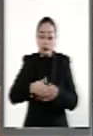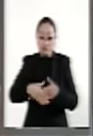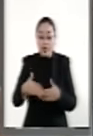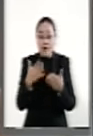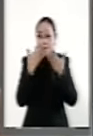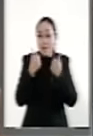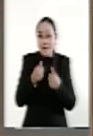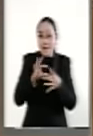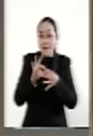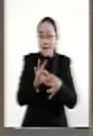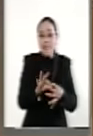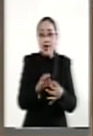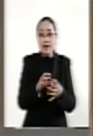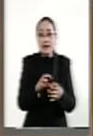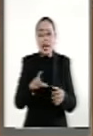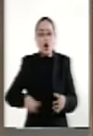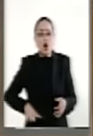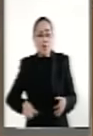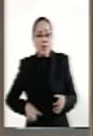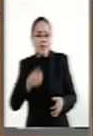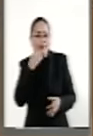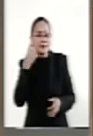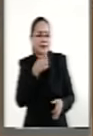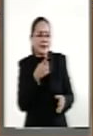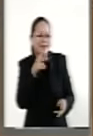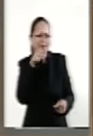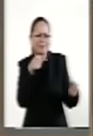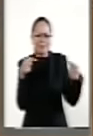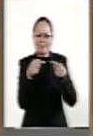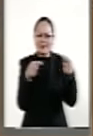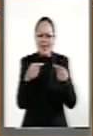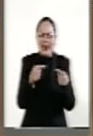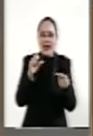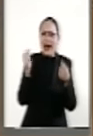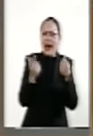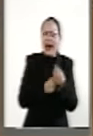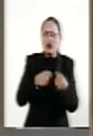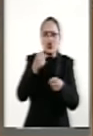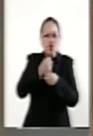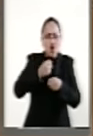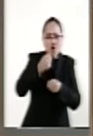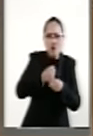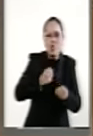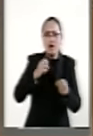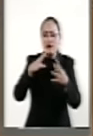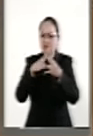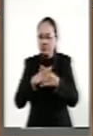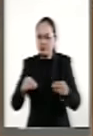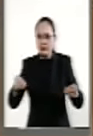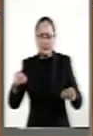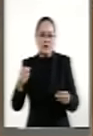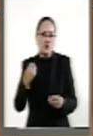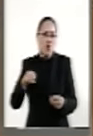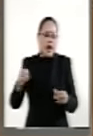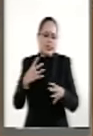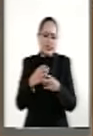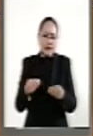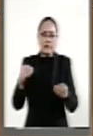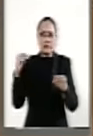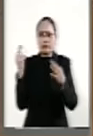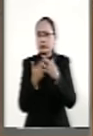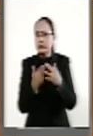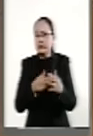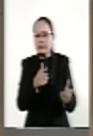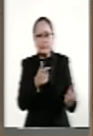atreve el gobierno a contradecir lo que todos sabemos sobre casos de tortura, de desapariciones forzadas, de ejecuciones